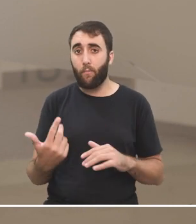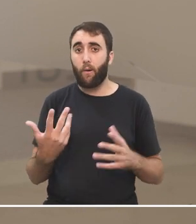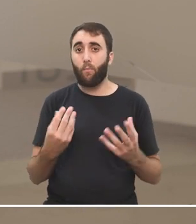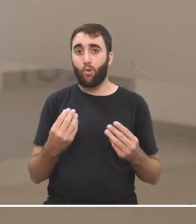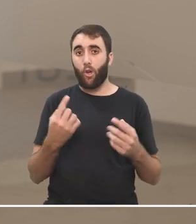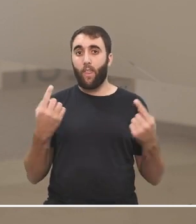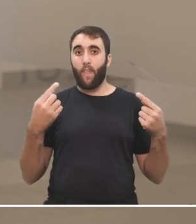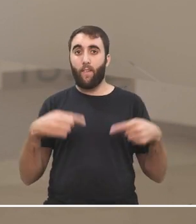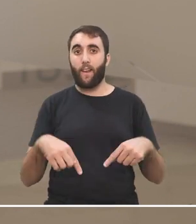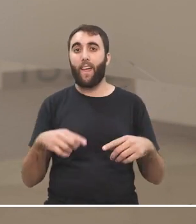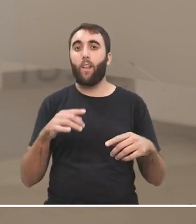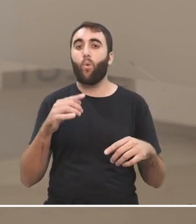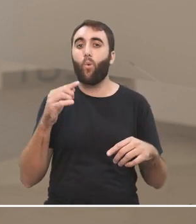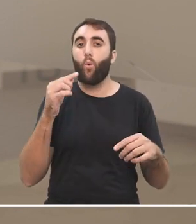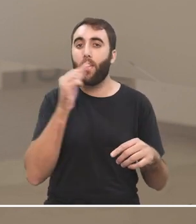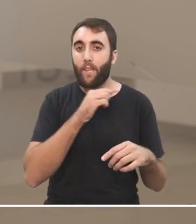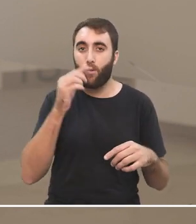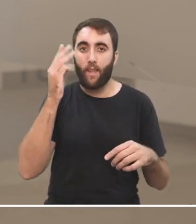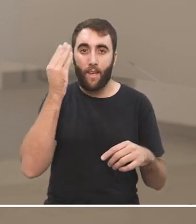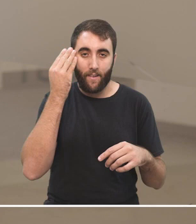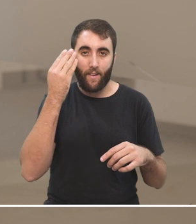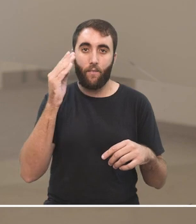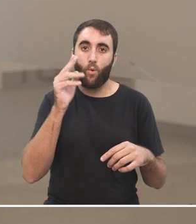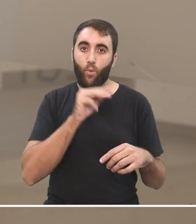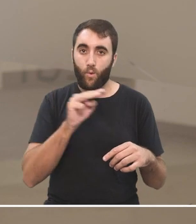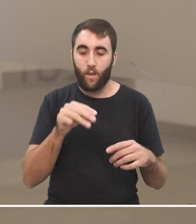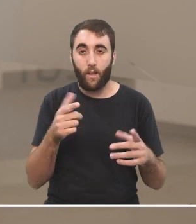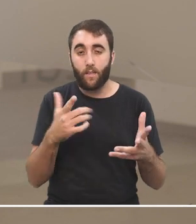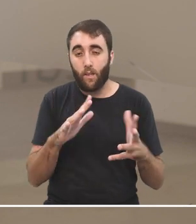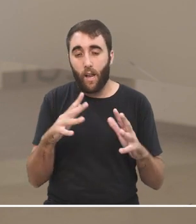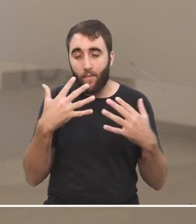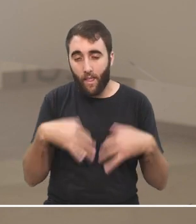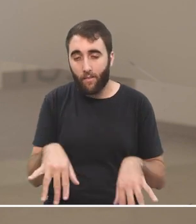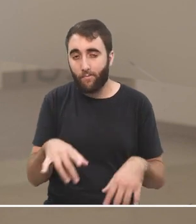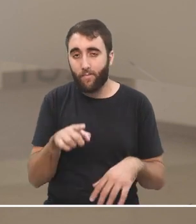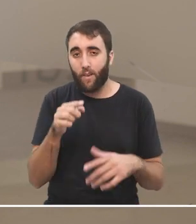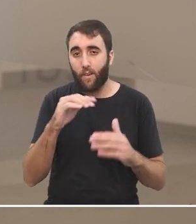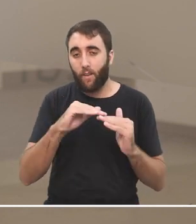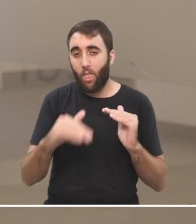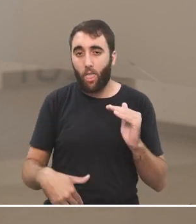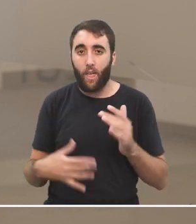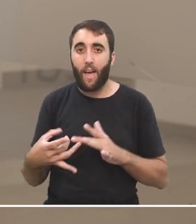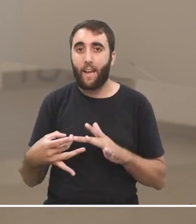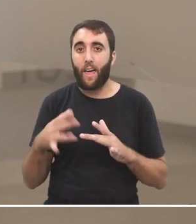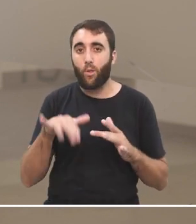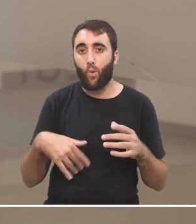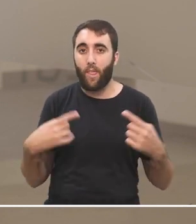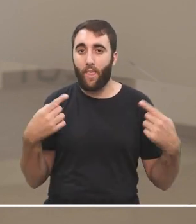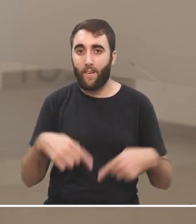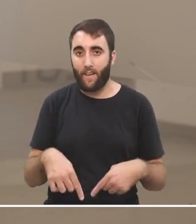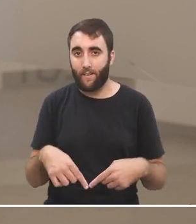algunos debates de las redes sociales y me parece que es un empobrecimiento del debate o sea evidentemente